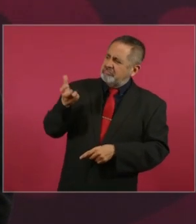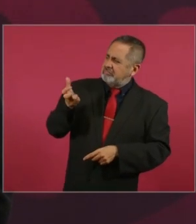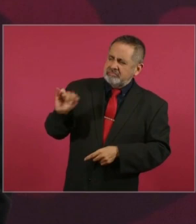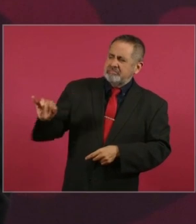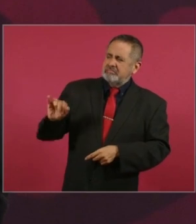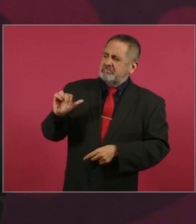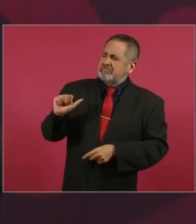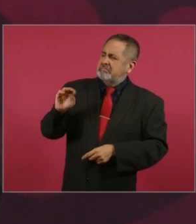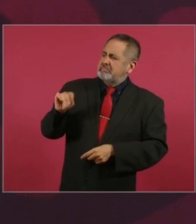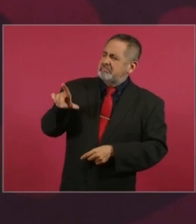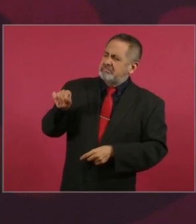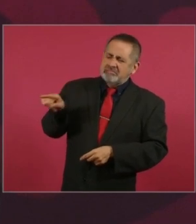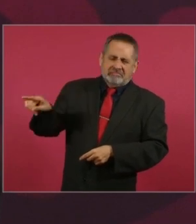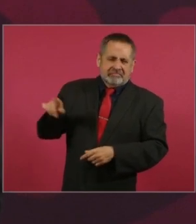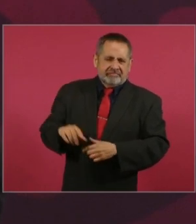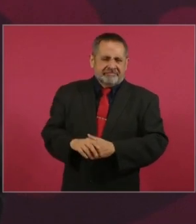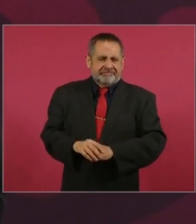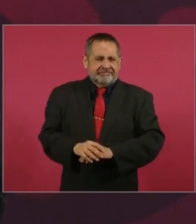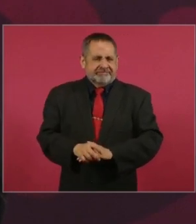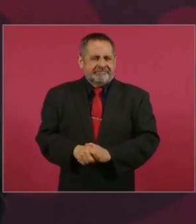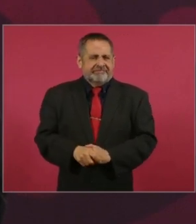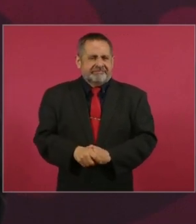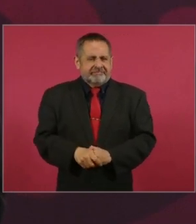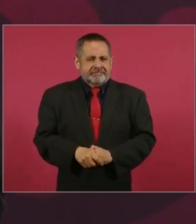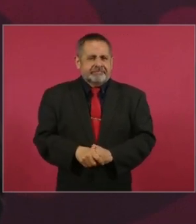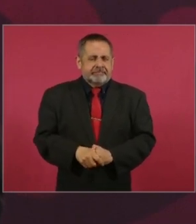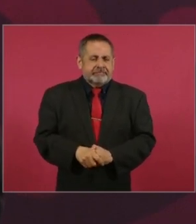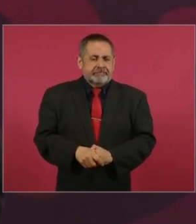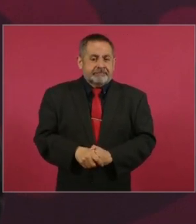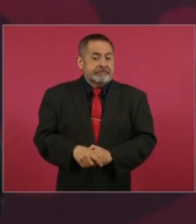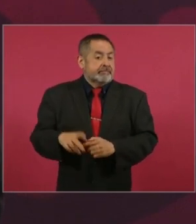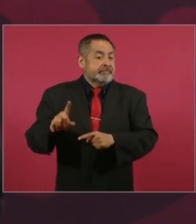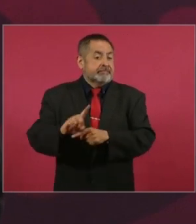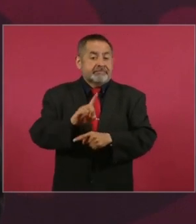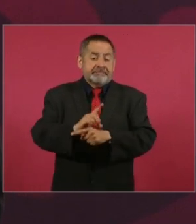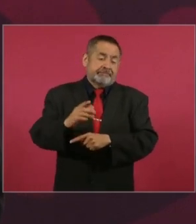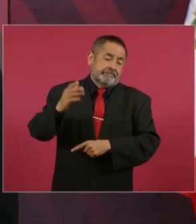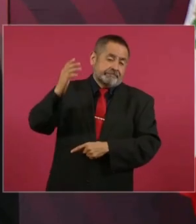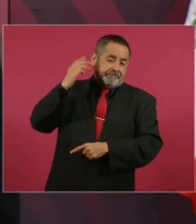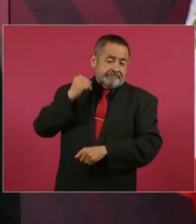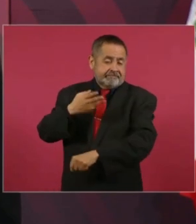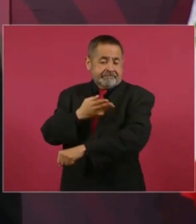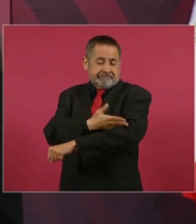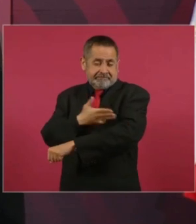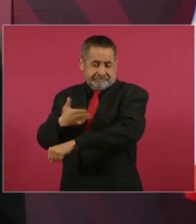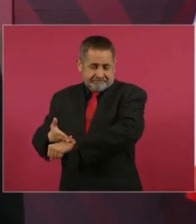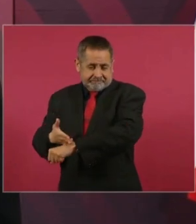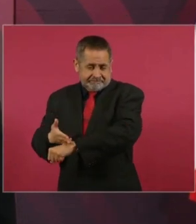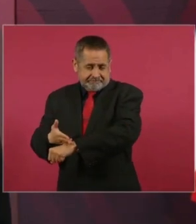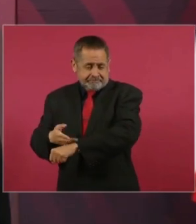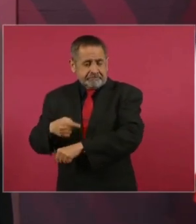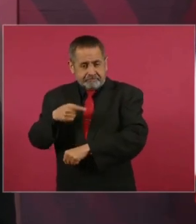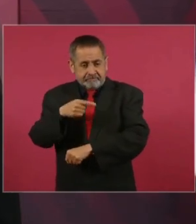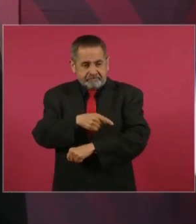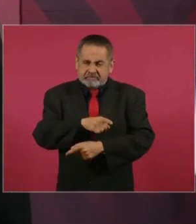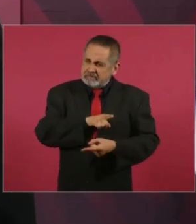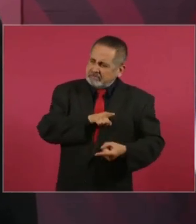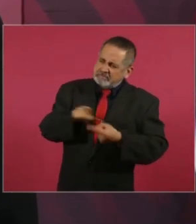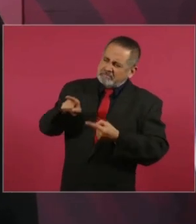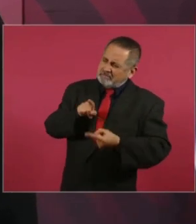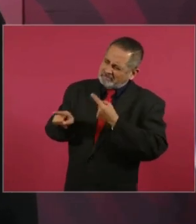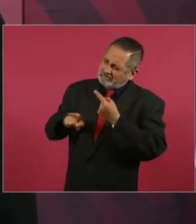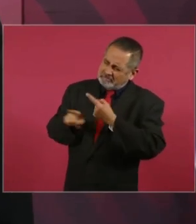el gobierno del presidente Madero no habían insultado tanto a un